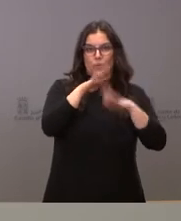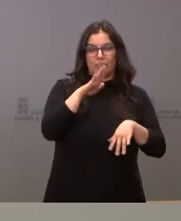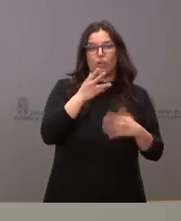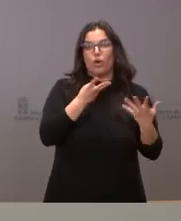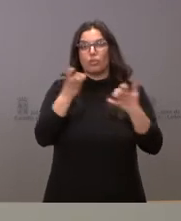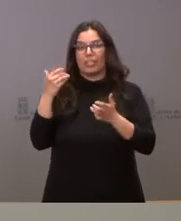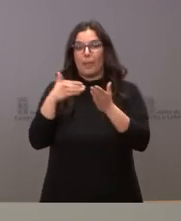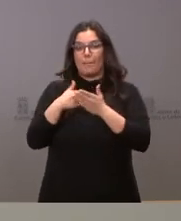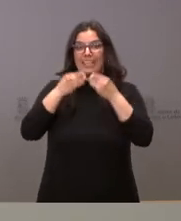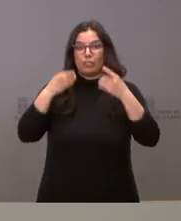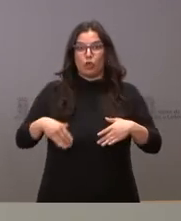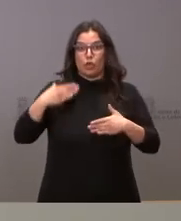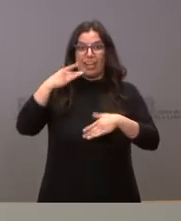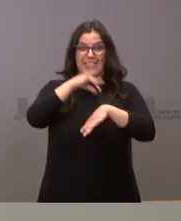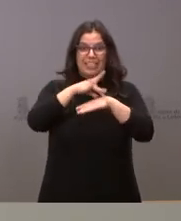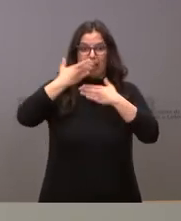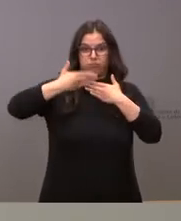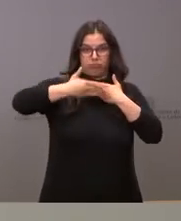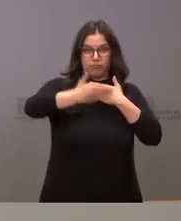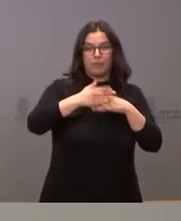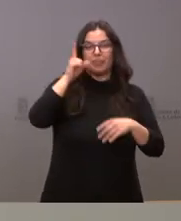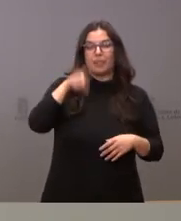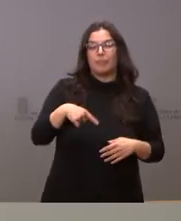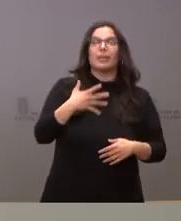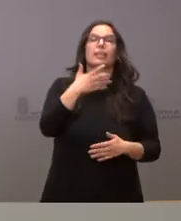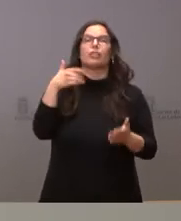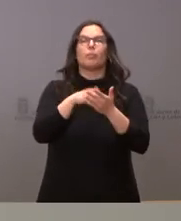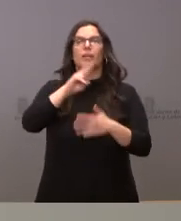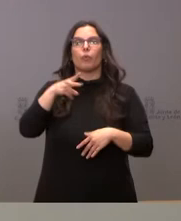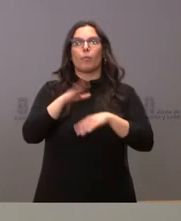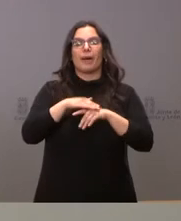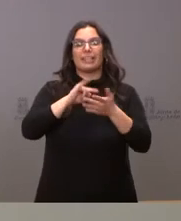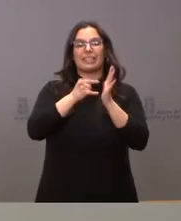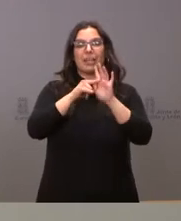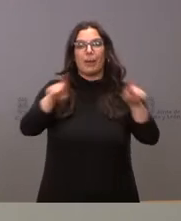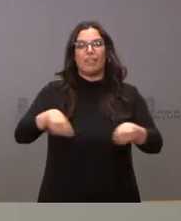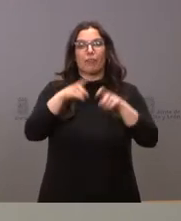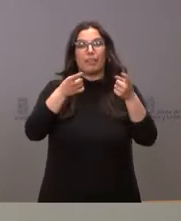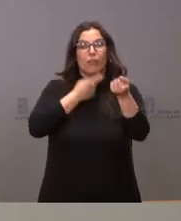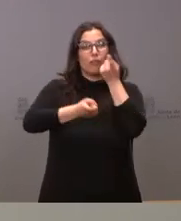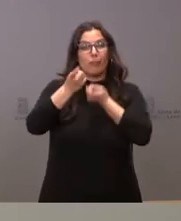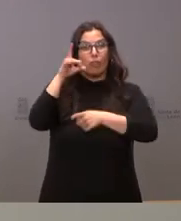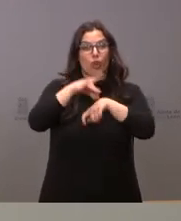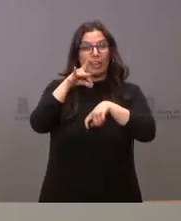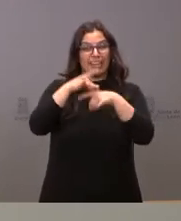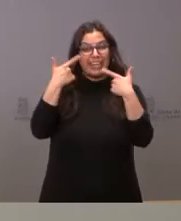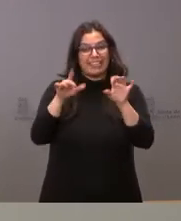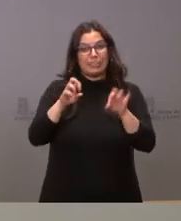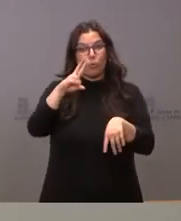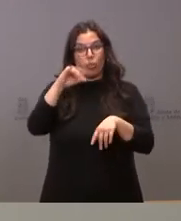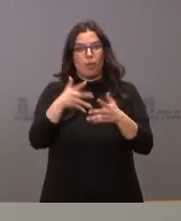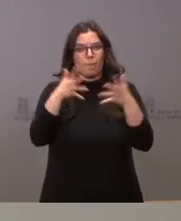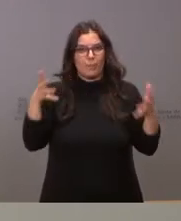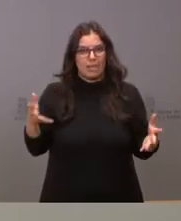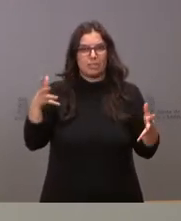historias clínicas y más de medio millón de euros para ampliar el Sistema Informático de Información Clínica en UCI. Estamos